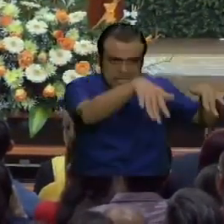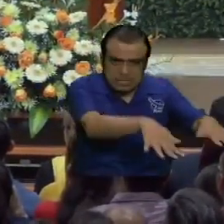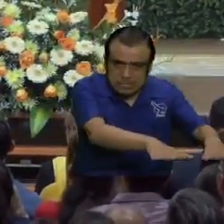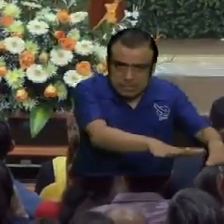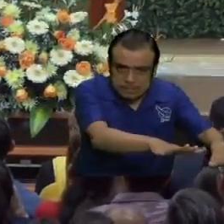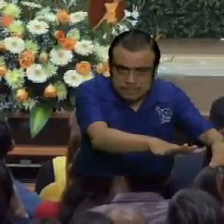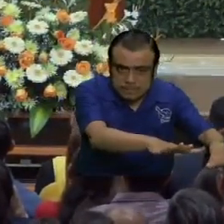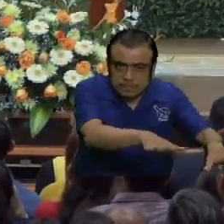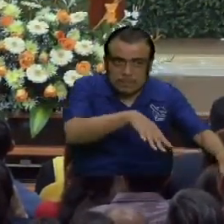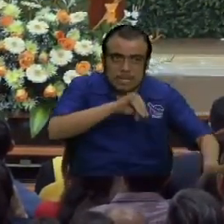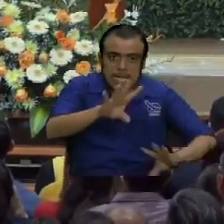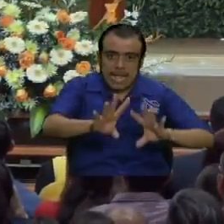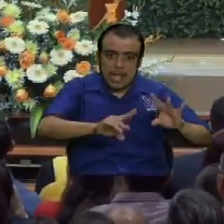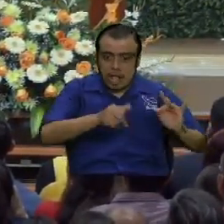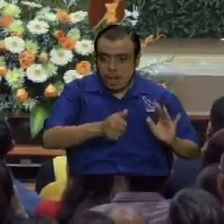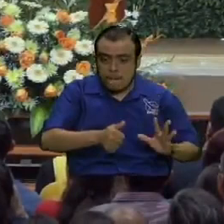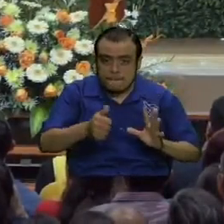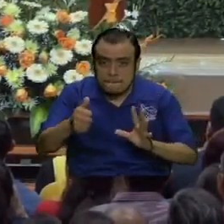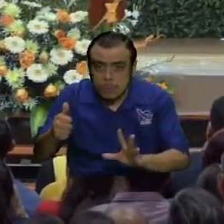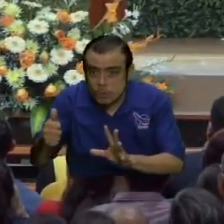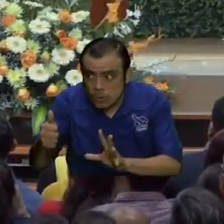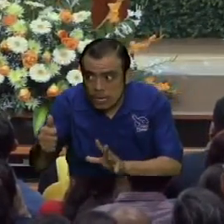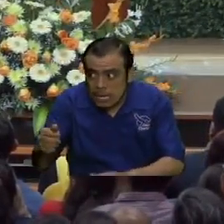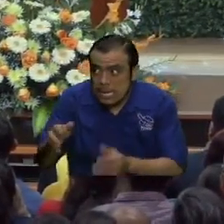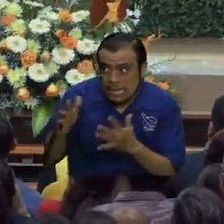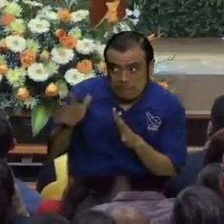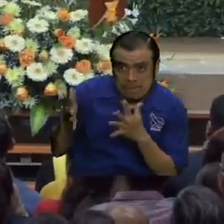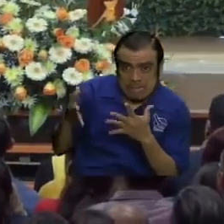que a algunos apóstoles les va a dar miedo y se van a hundir.